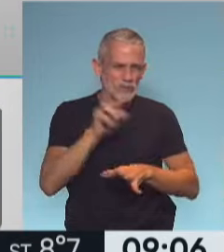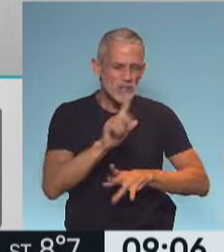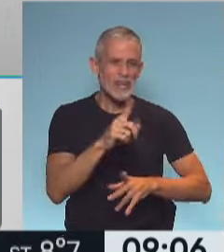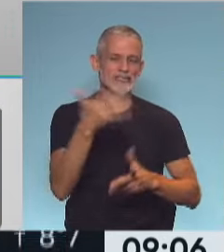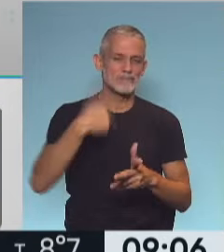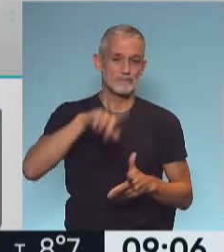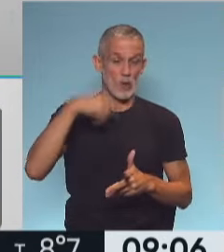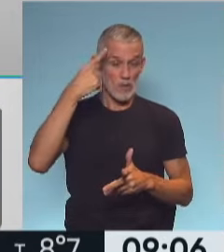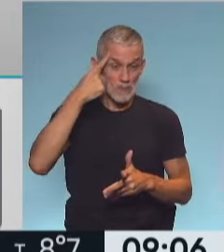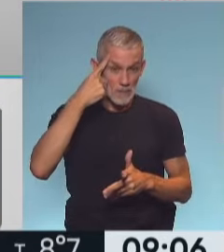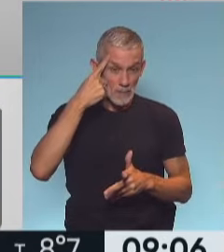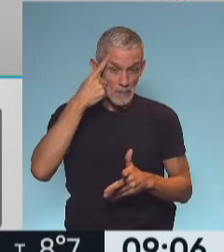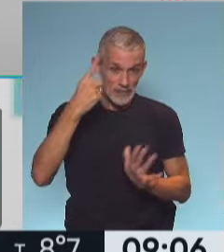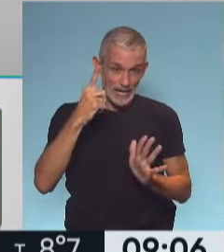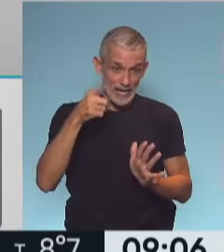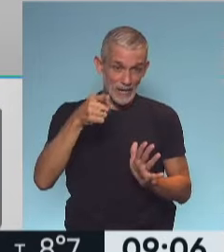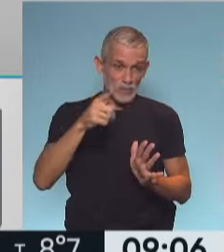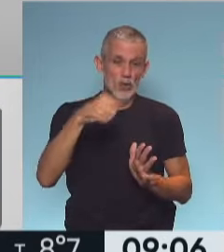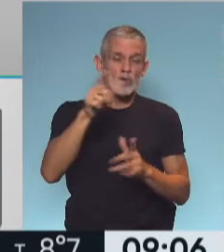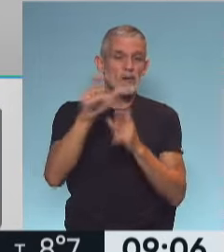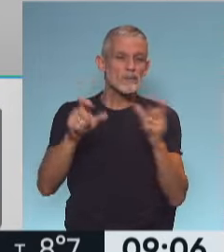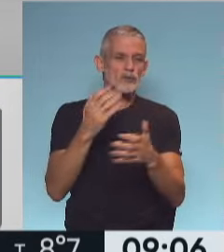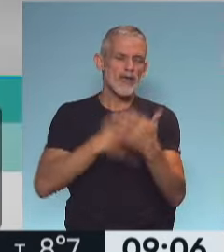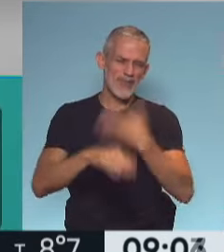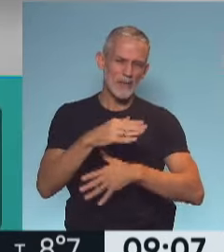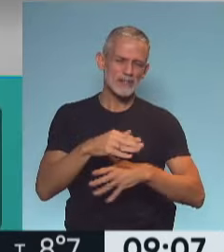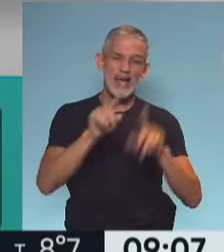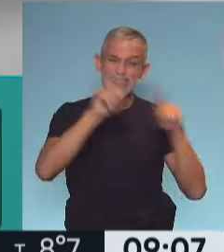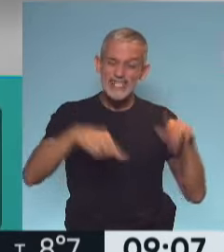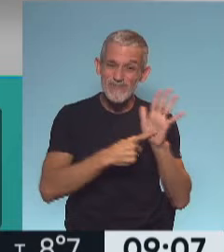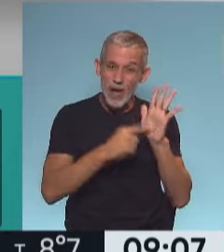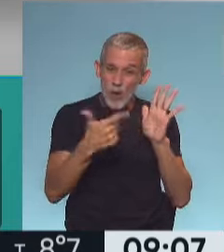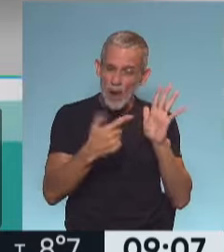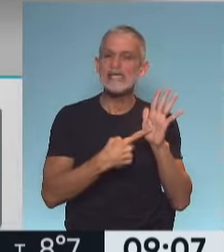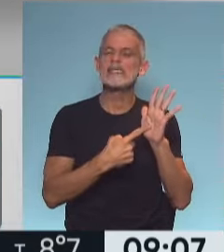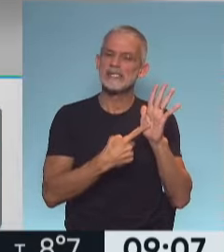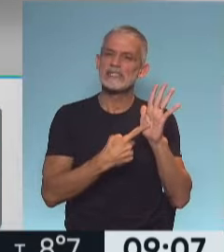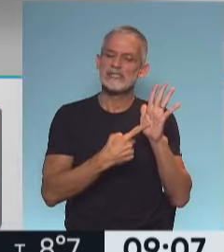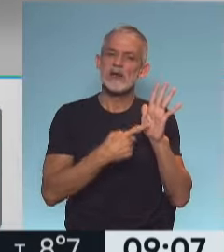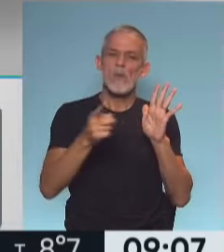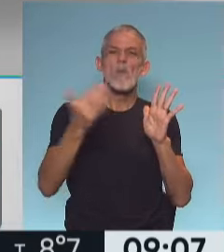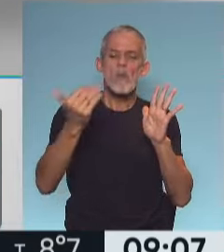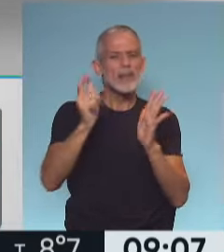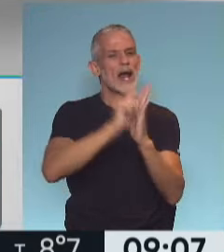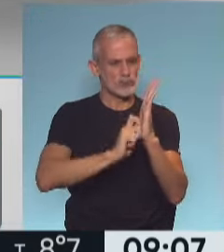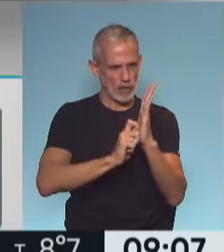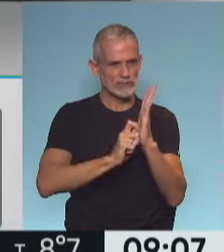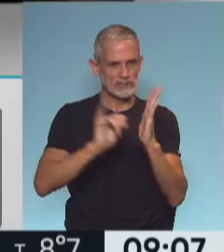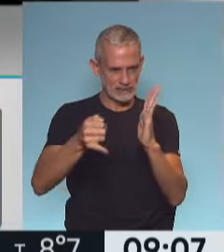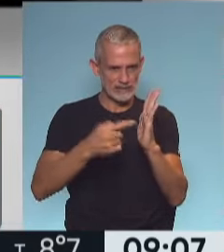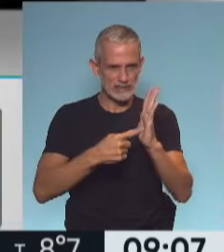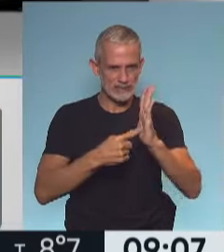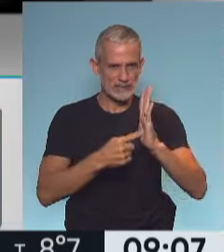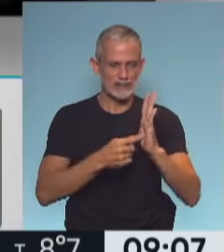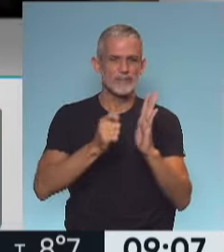que hay otras personas con discapacidad sin este certificado, por lo tanto ellos pueden anotarse en